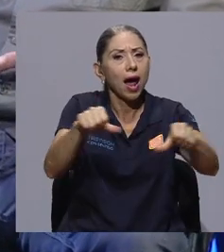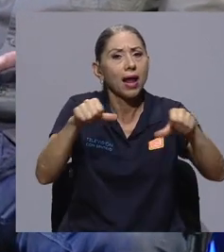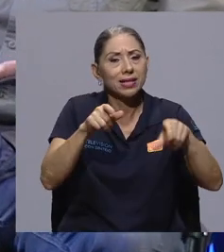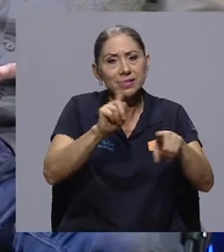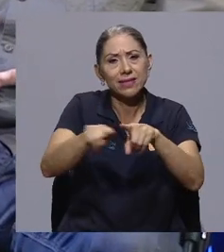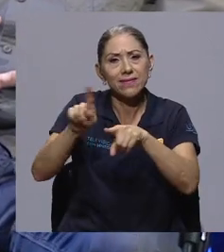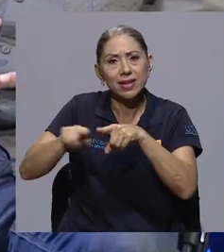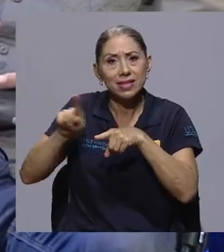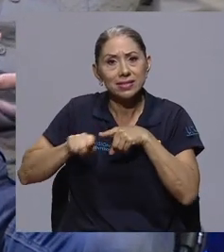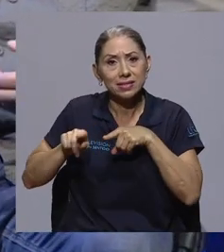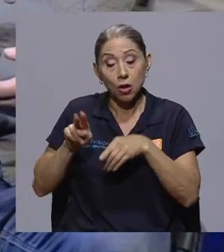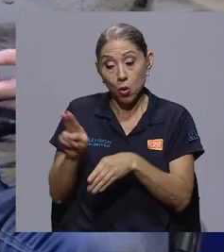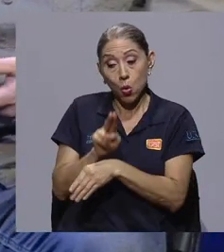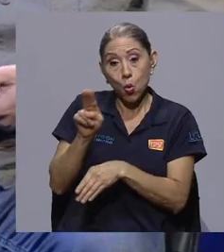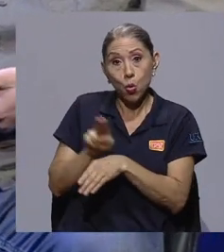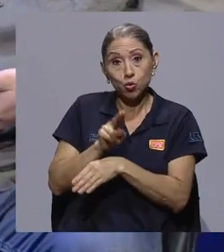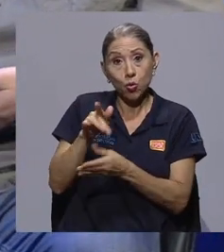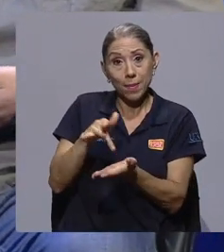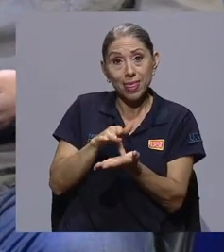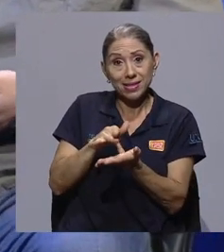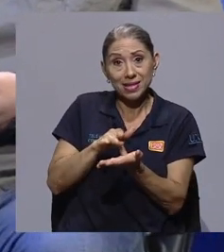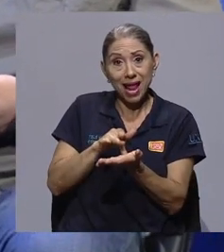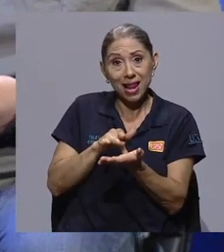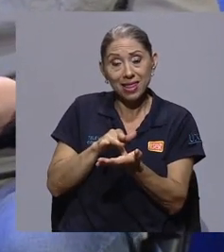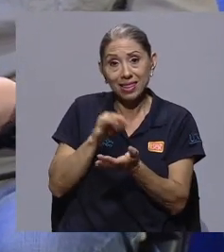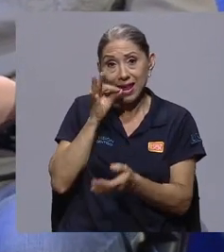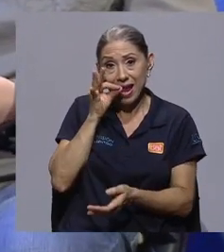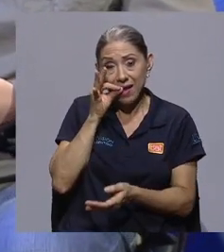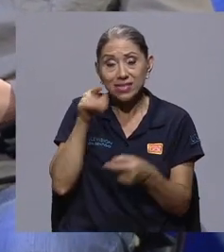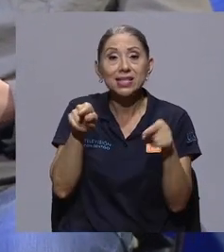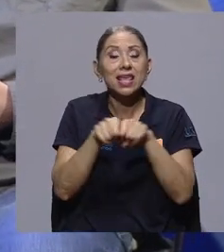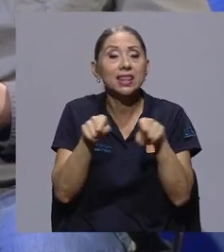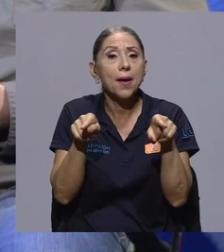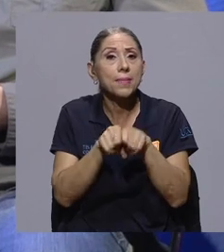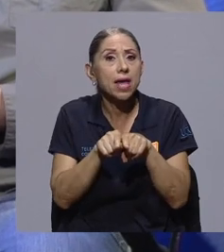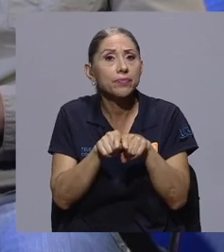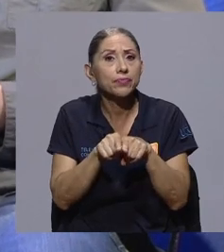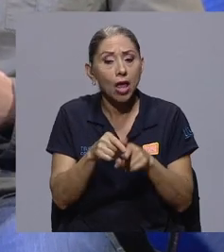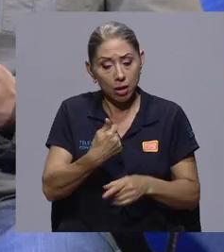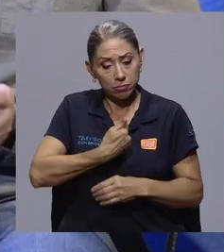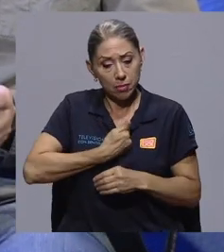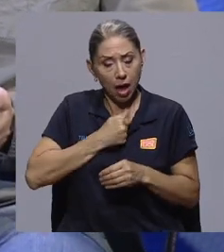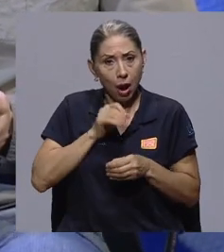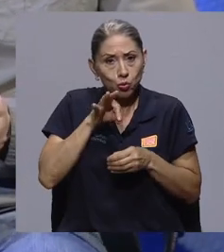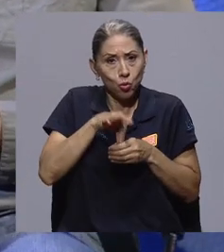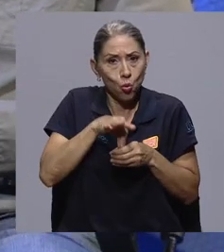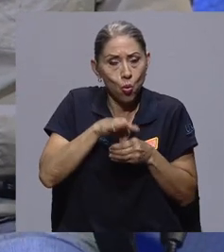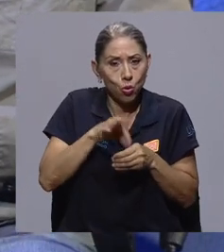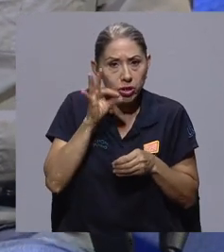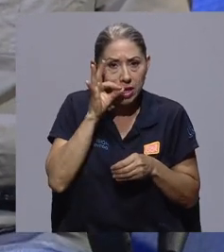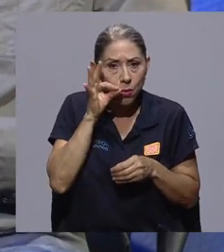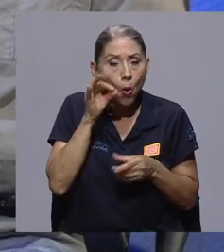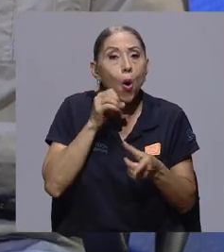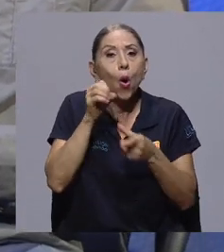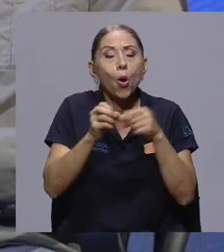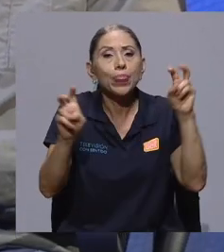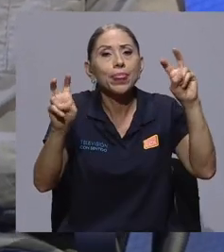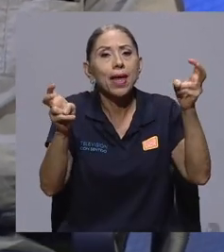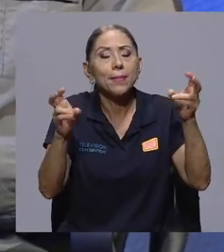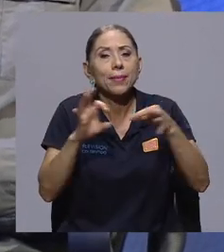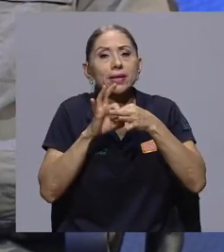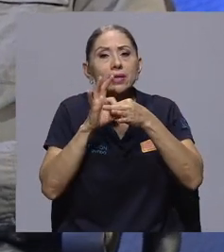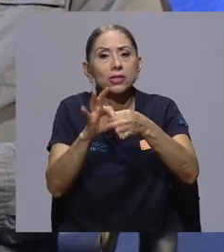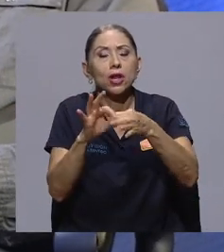tanto a nivel de temas de uso medicinal de cannabis, como a temas de autocultivo, o temas